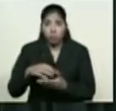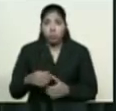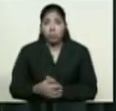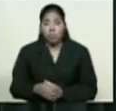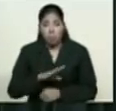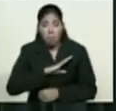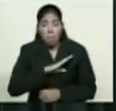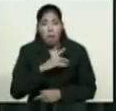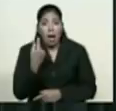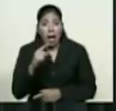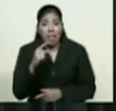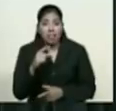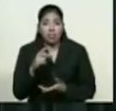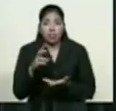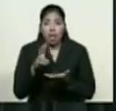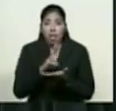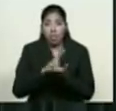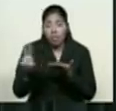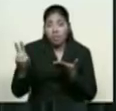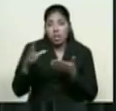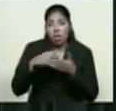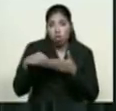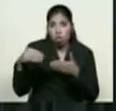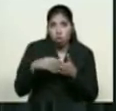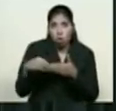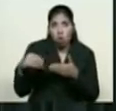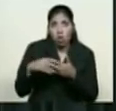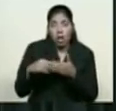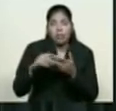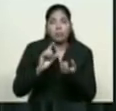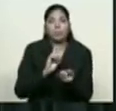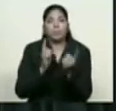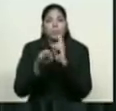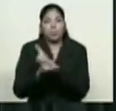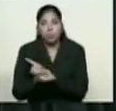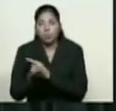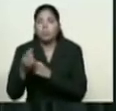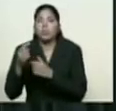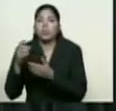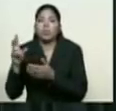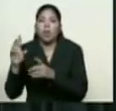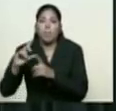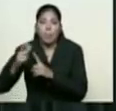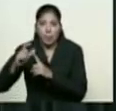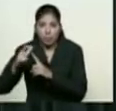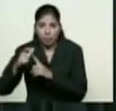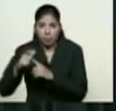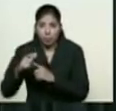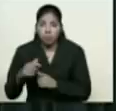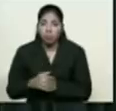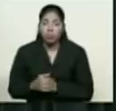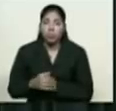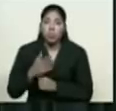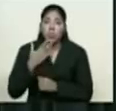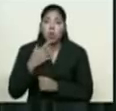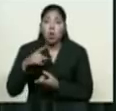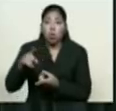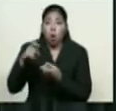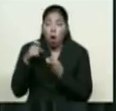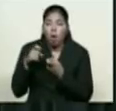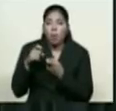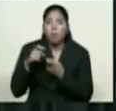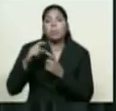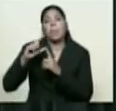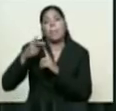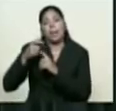económica que implementen la petrobilletera e iniciar el cobro de sus operaciones en petro.